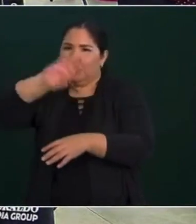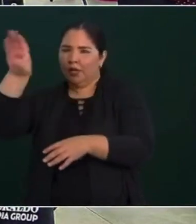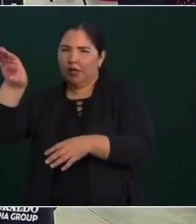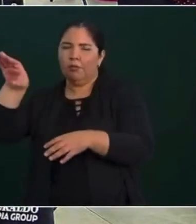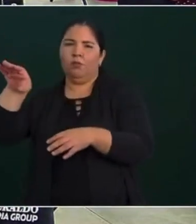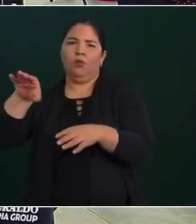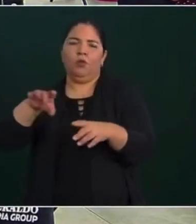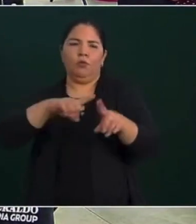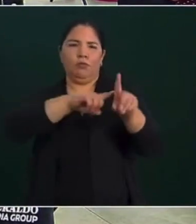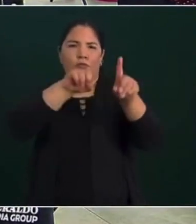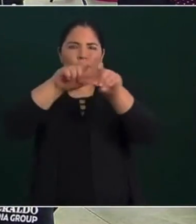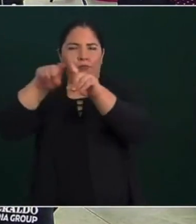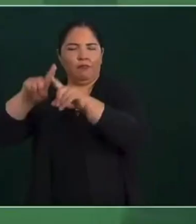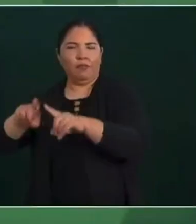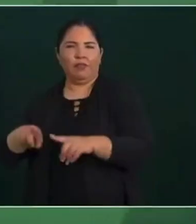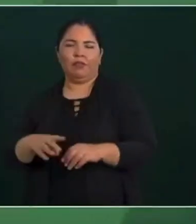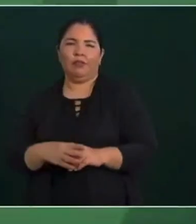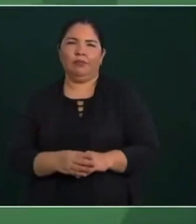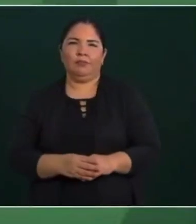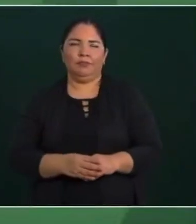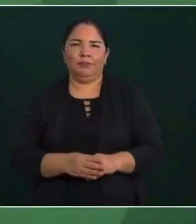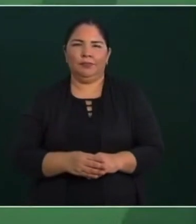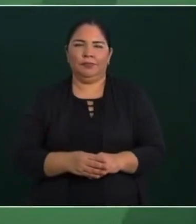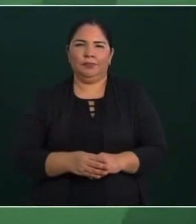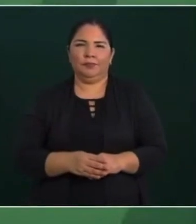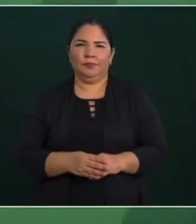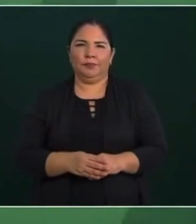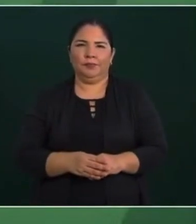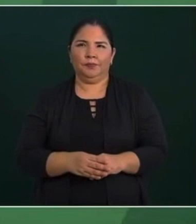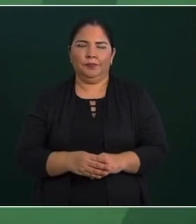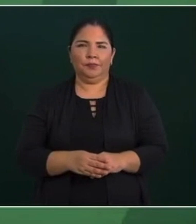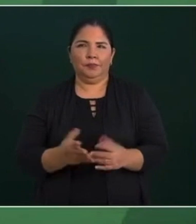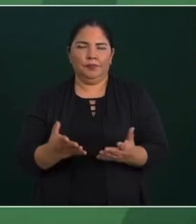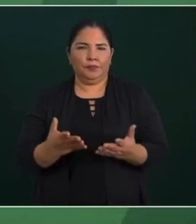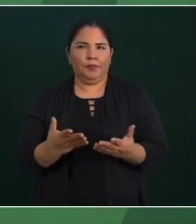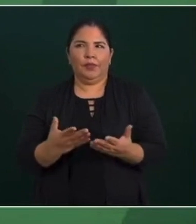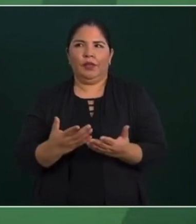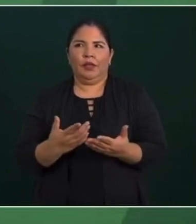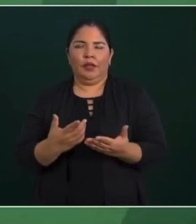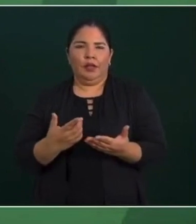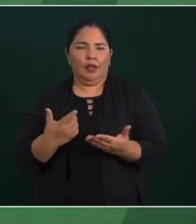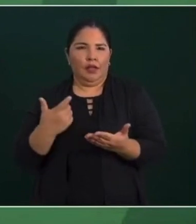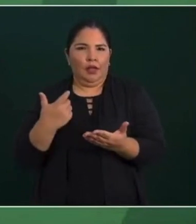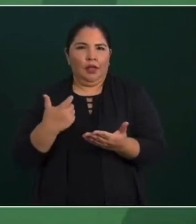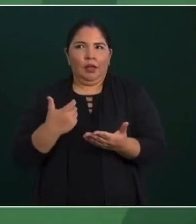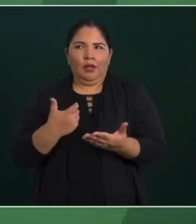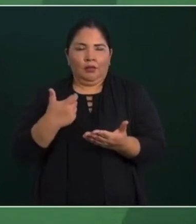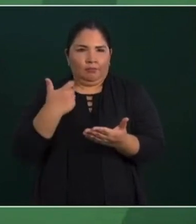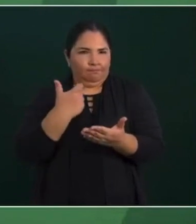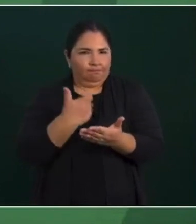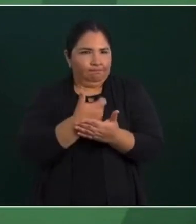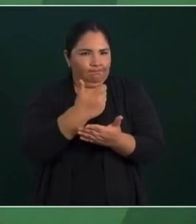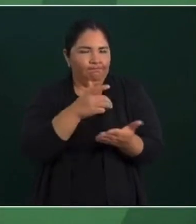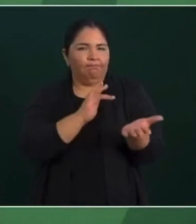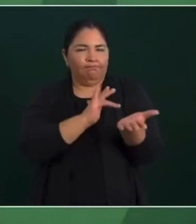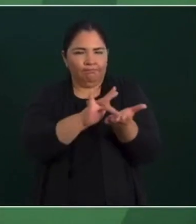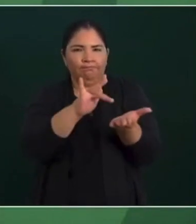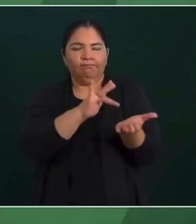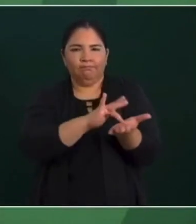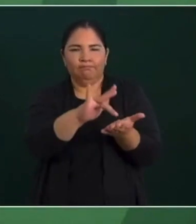se les está apoyando